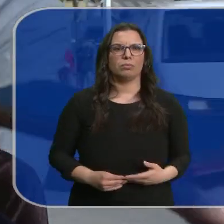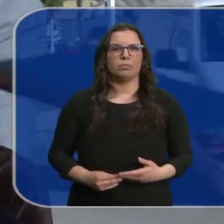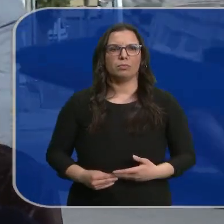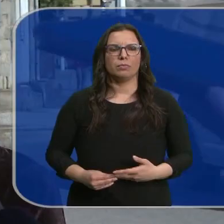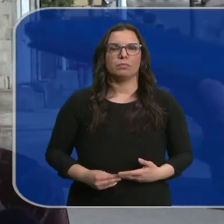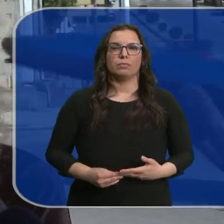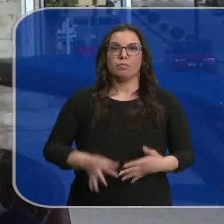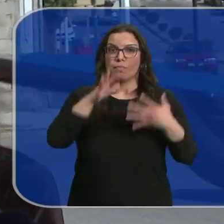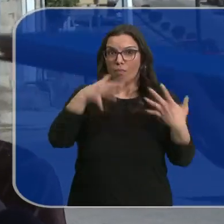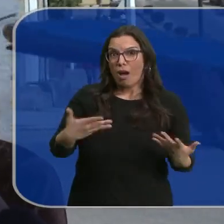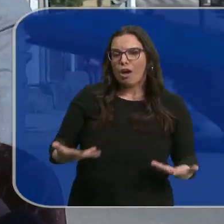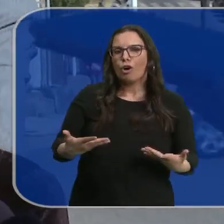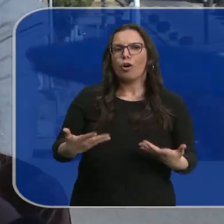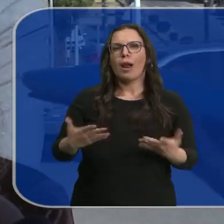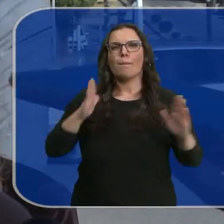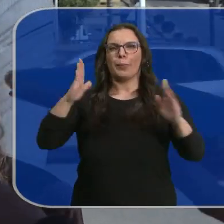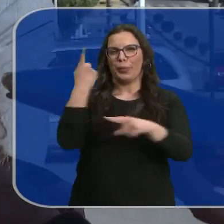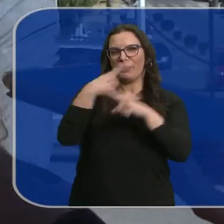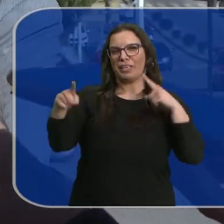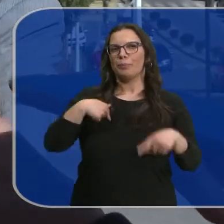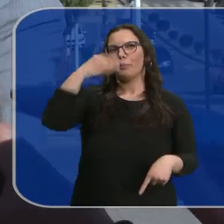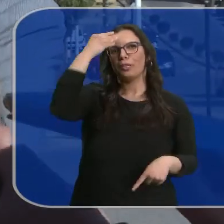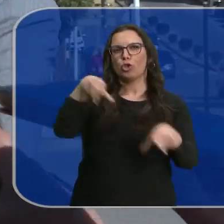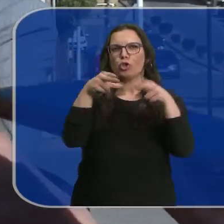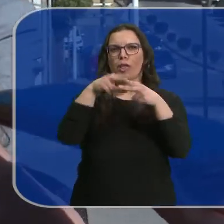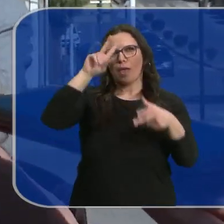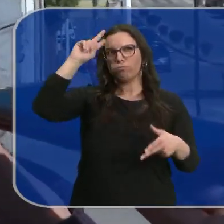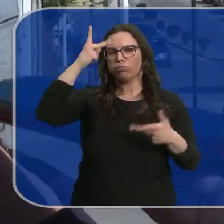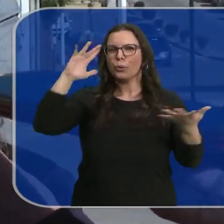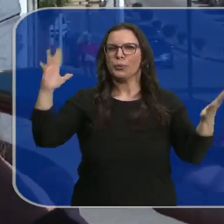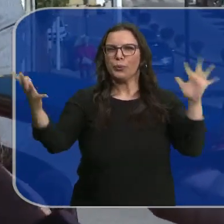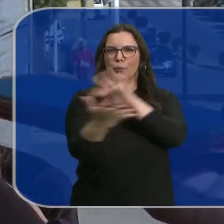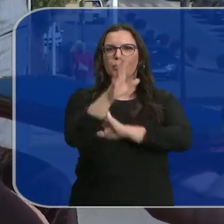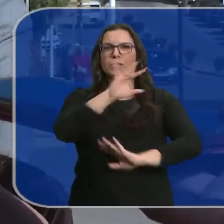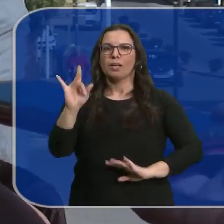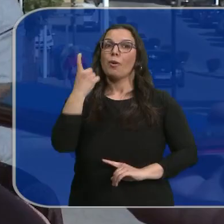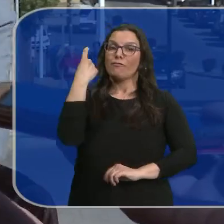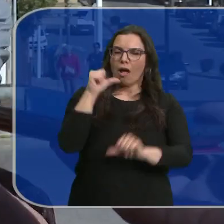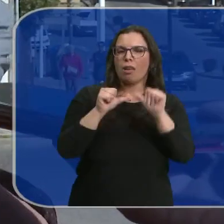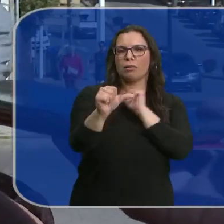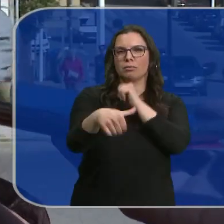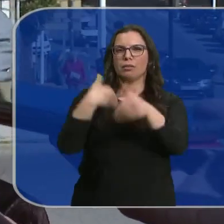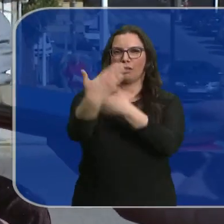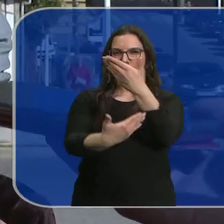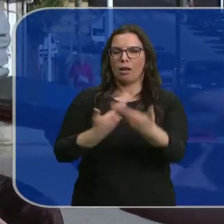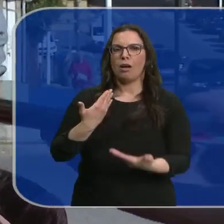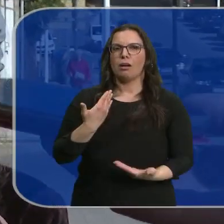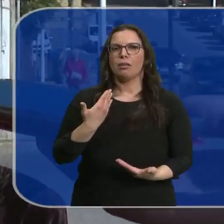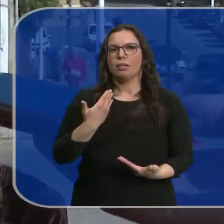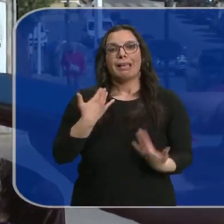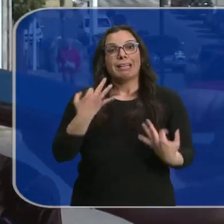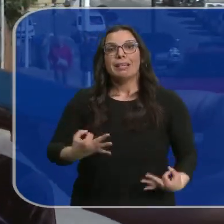Hoy en día estamos en otro momento, creo que la sociedad ha cambiado mucho, pero aún tenemos mucho que avanzar y